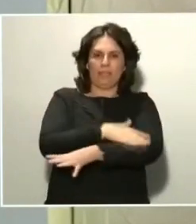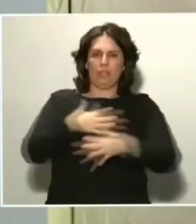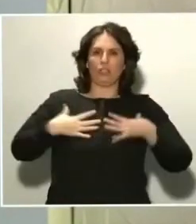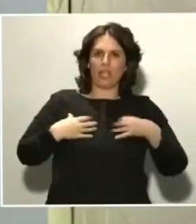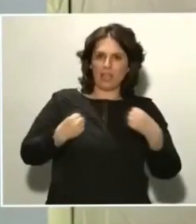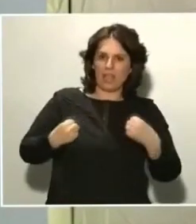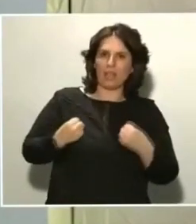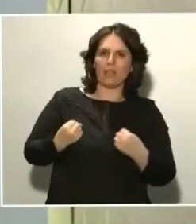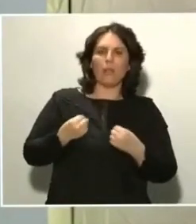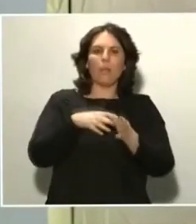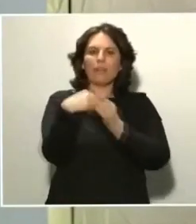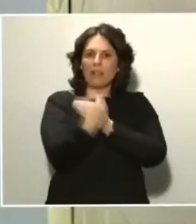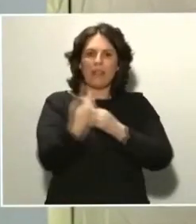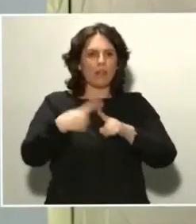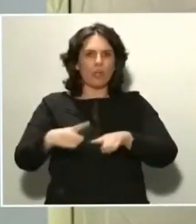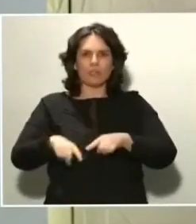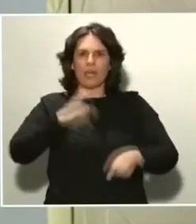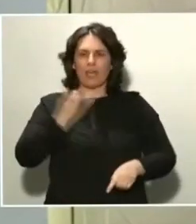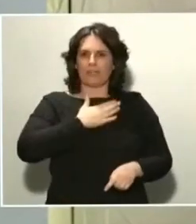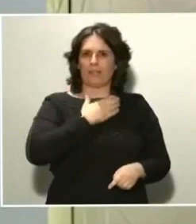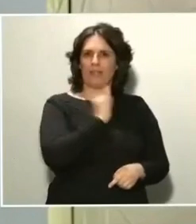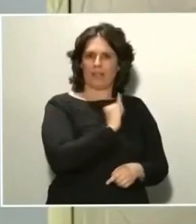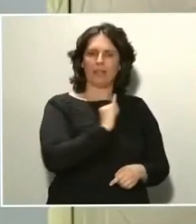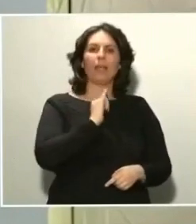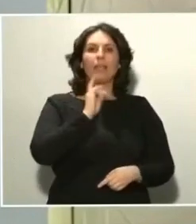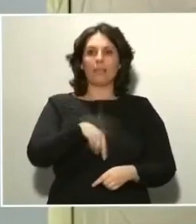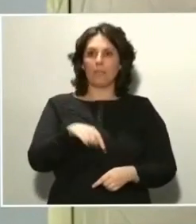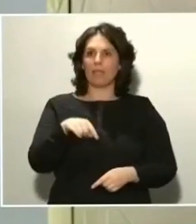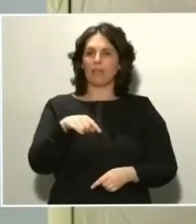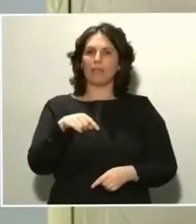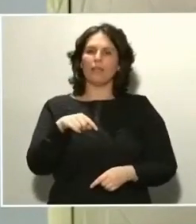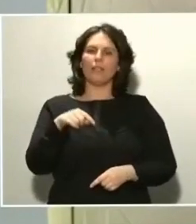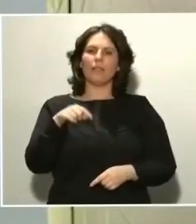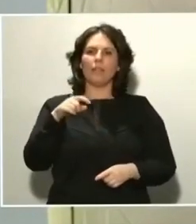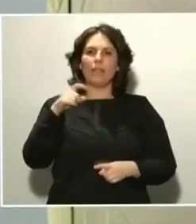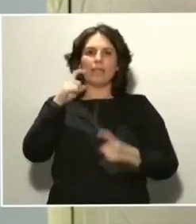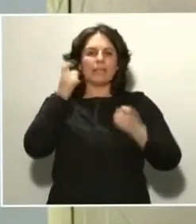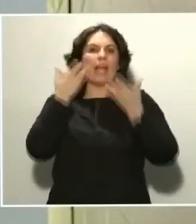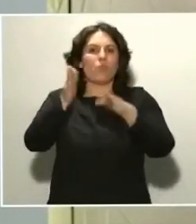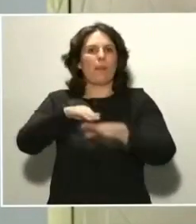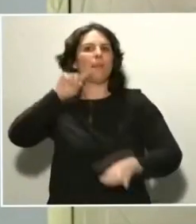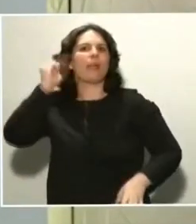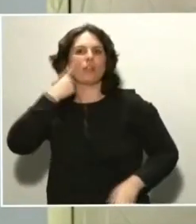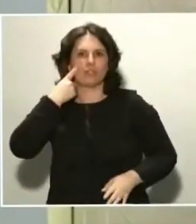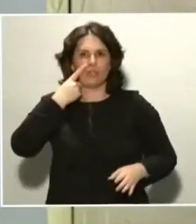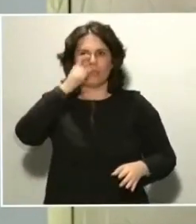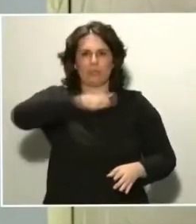su material sanitario y sus capacidades para diagnosticar este virus. Por el momento, el CSIC dispone en toda España de unos